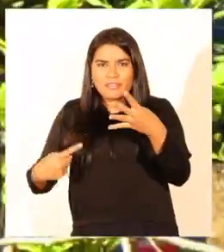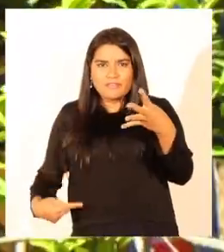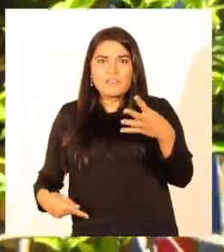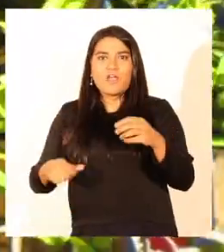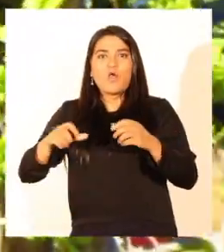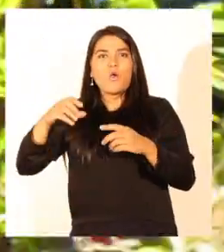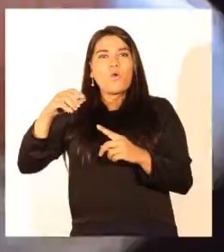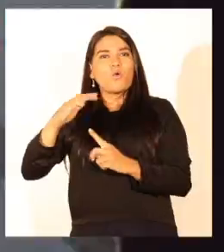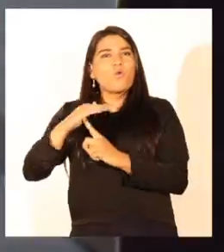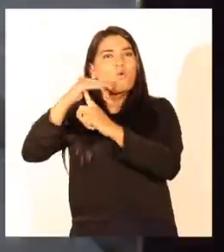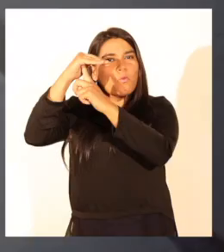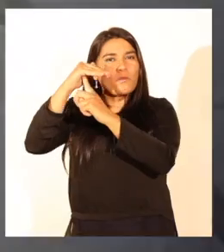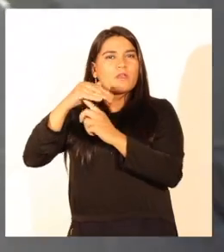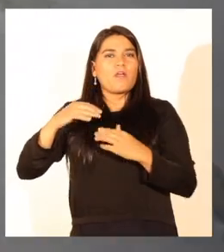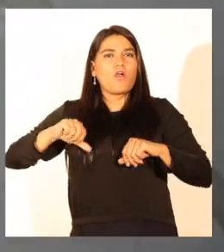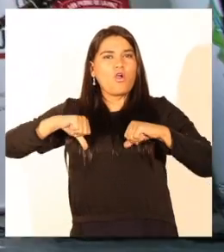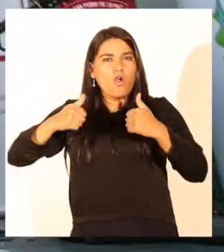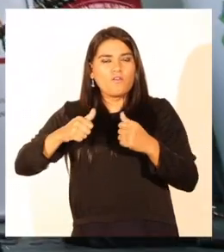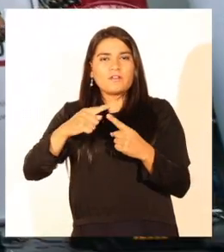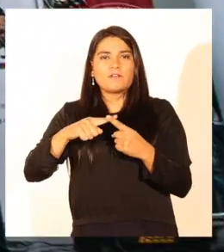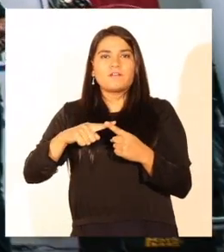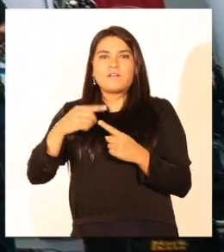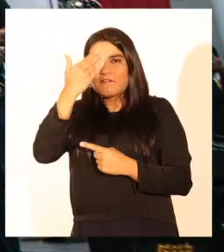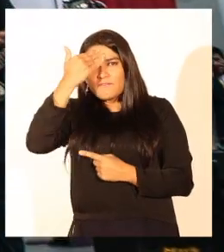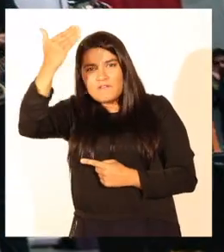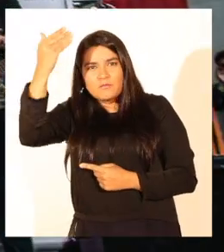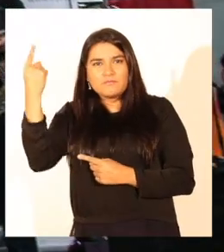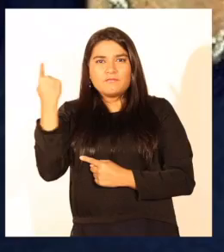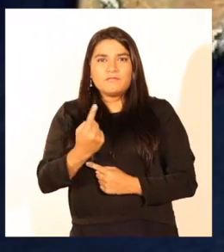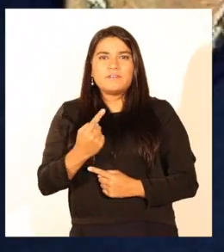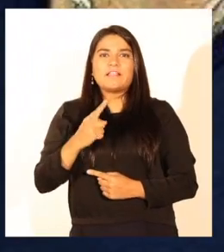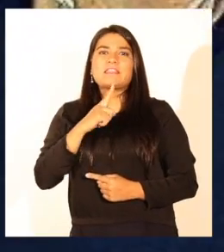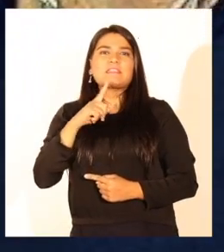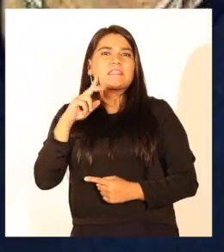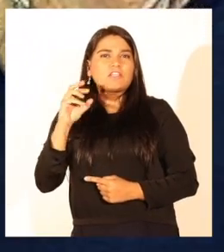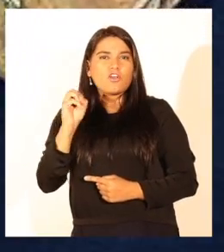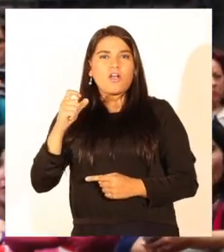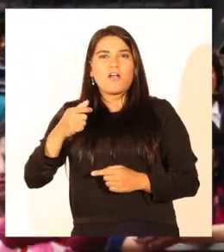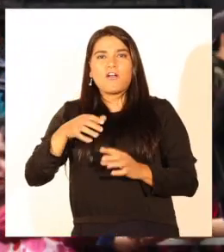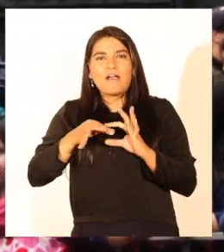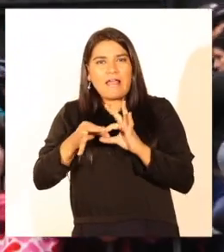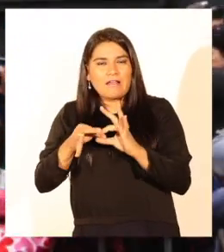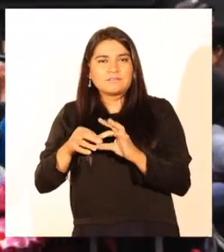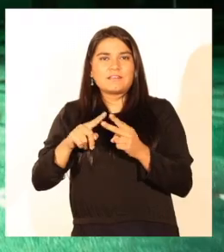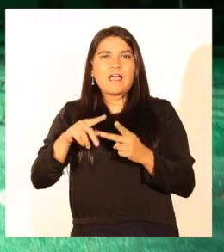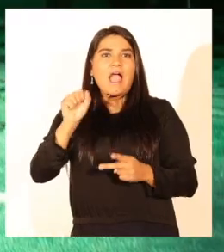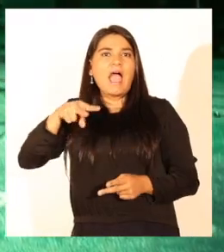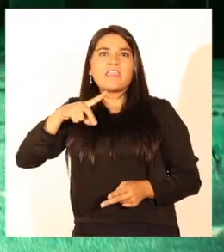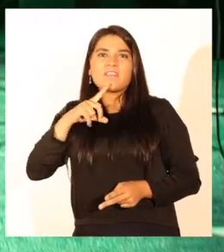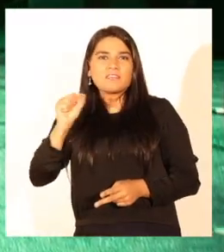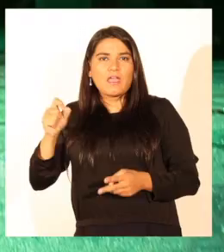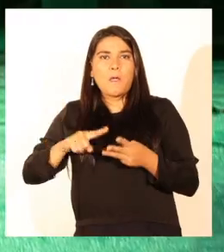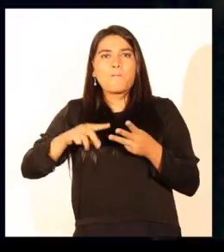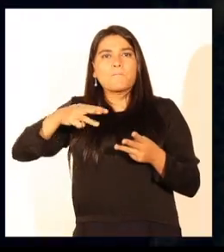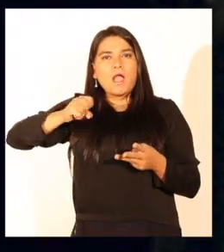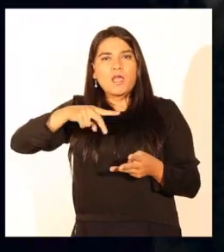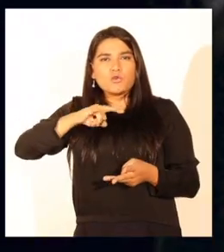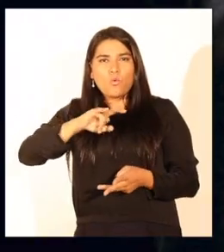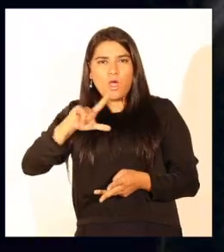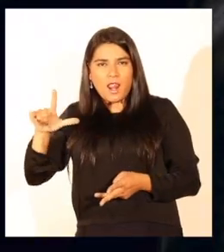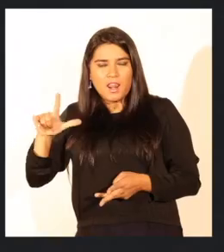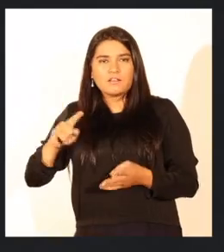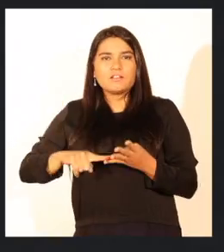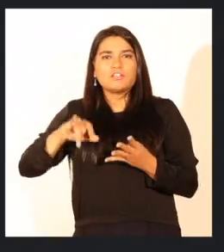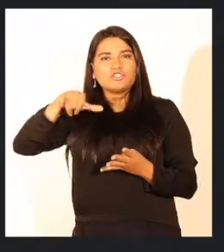Cumbre Joven y artistas como Tiro de Gracia, La Pose Latina, Anita Tijoux, Manuel García, Los Tres,